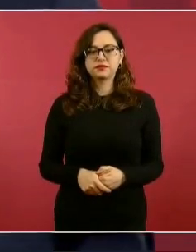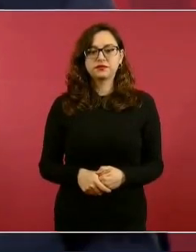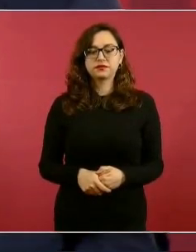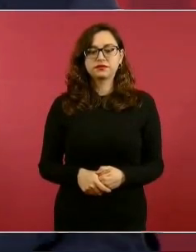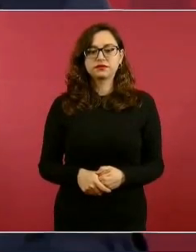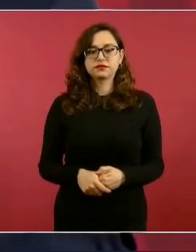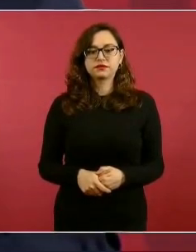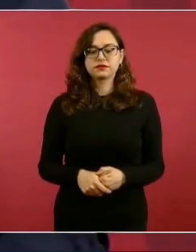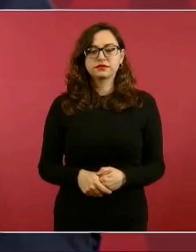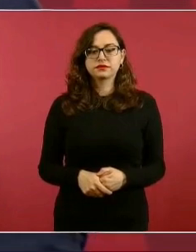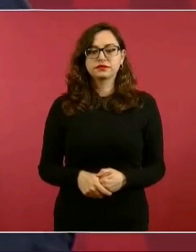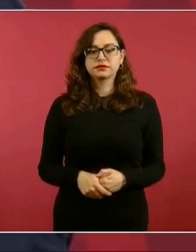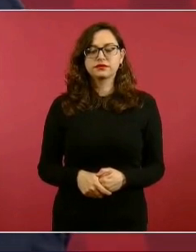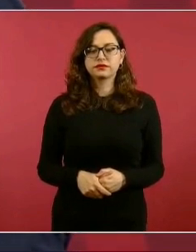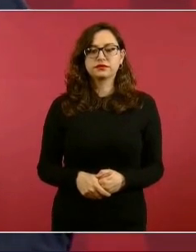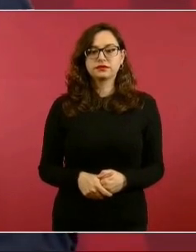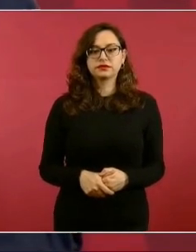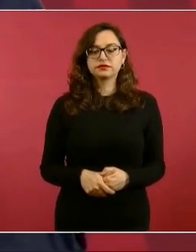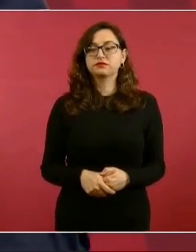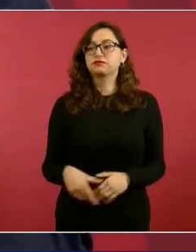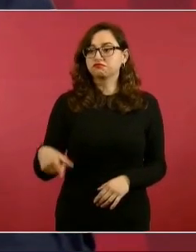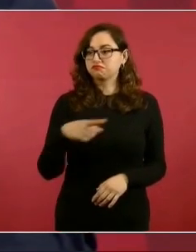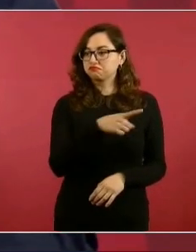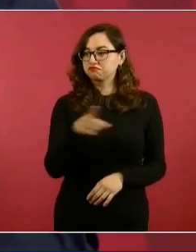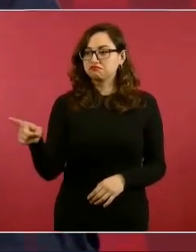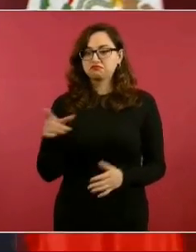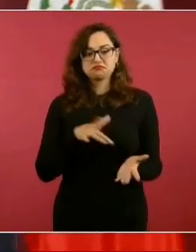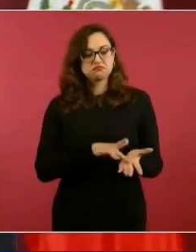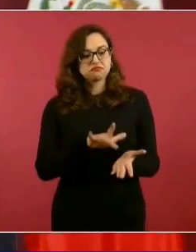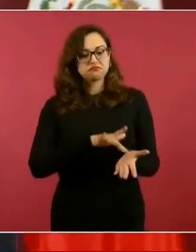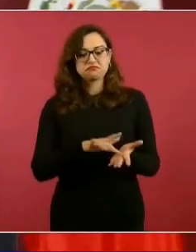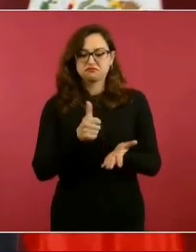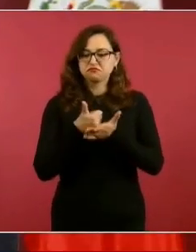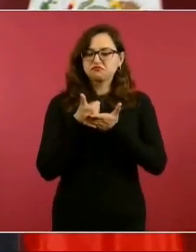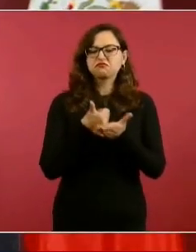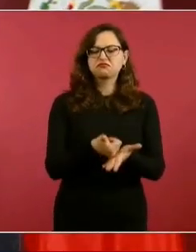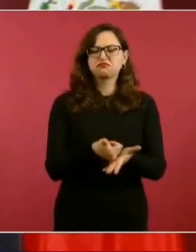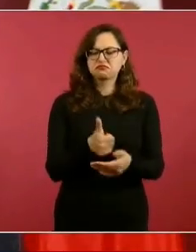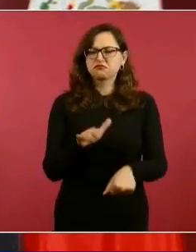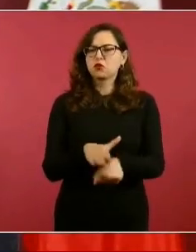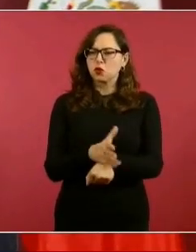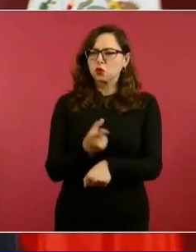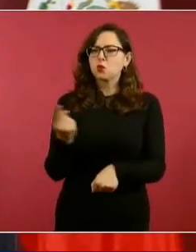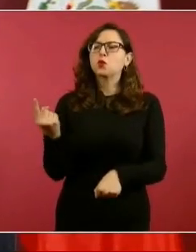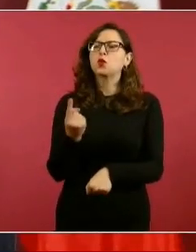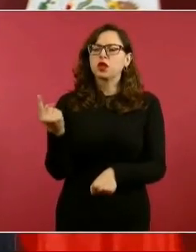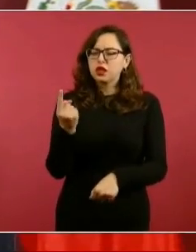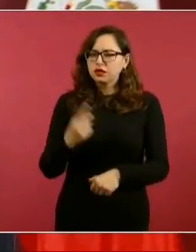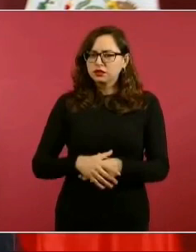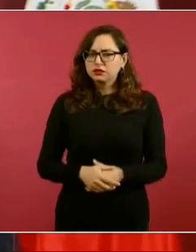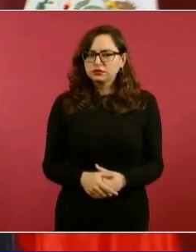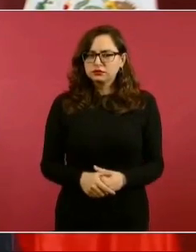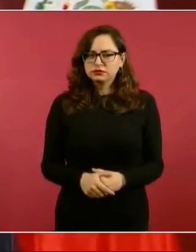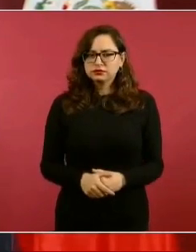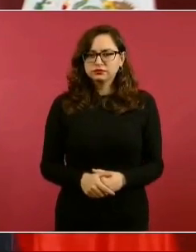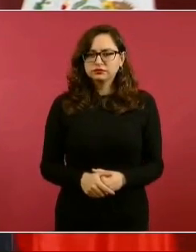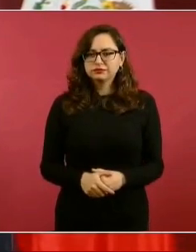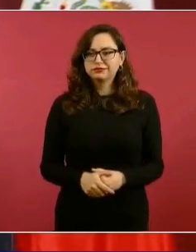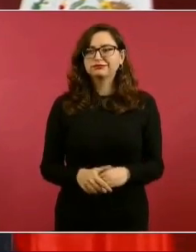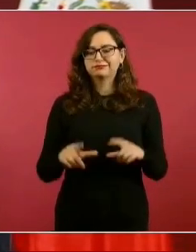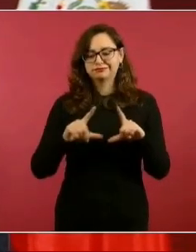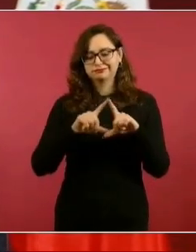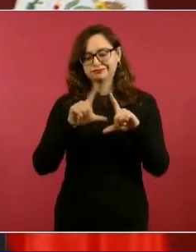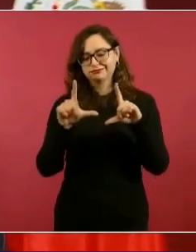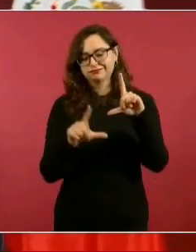todos están ayudando por